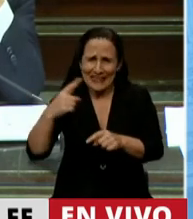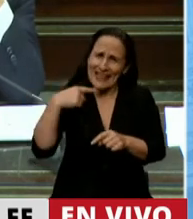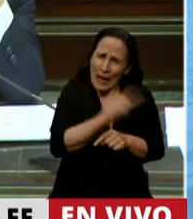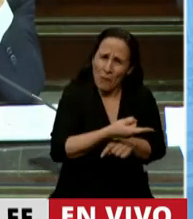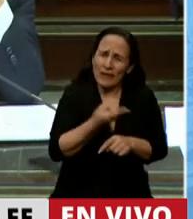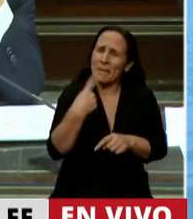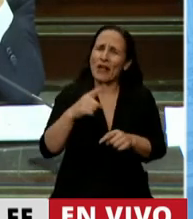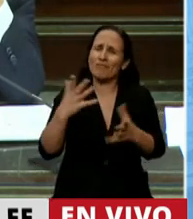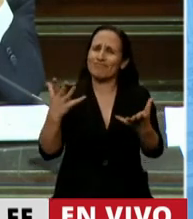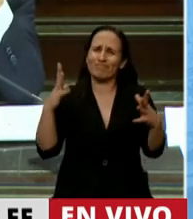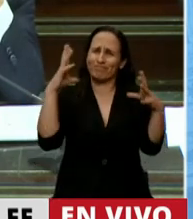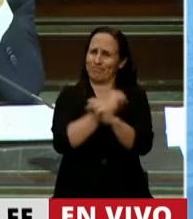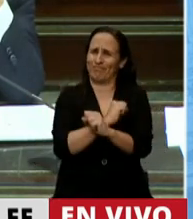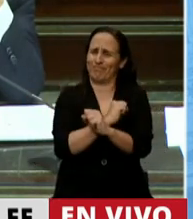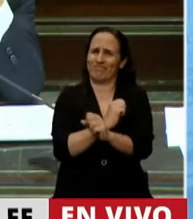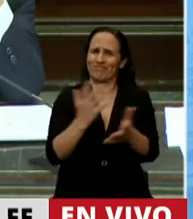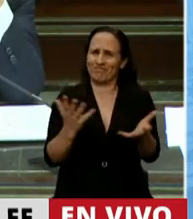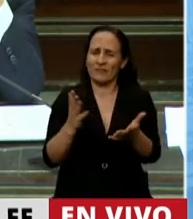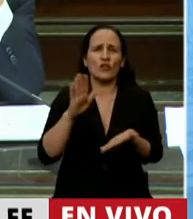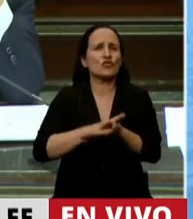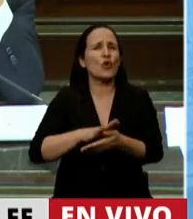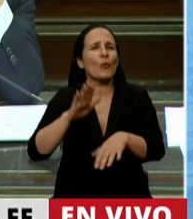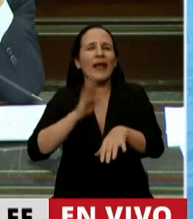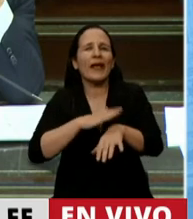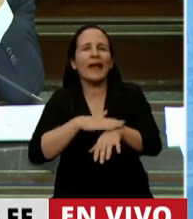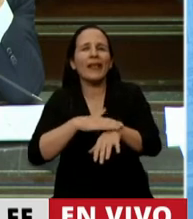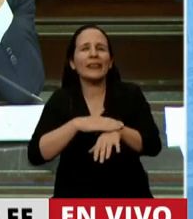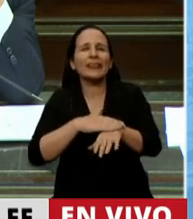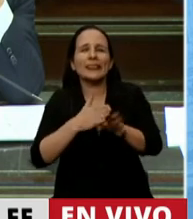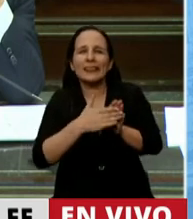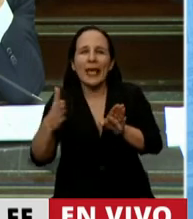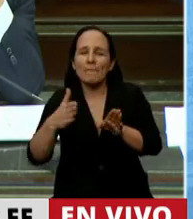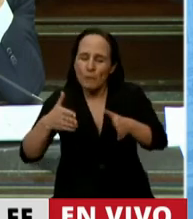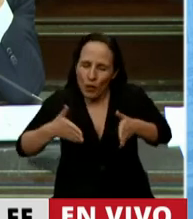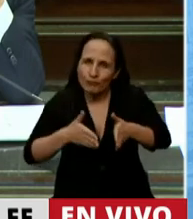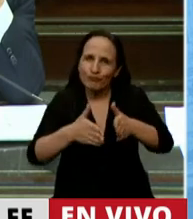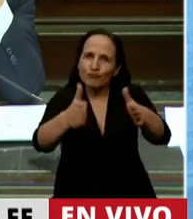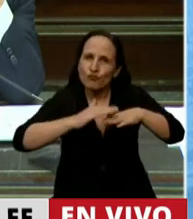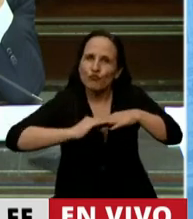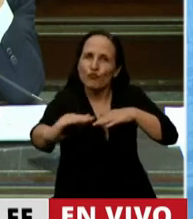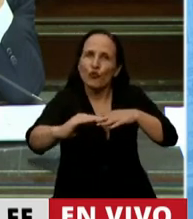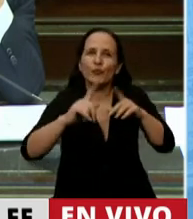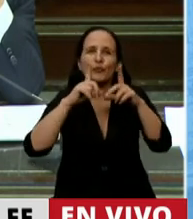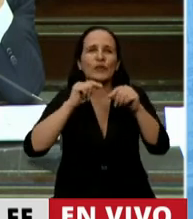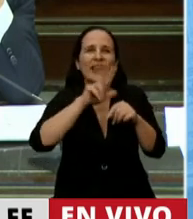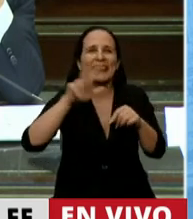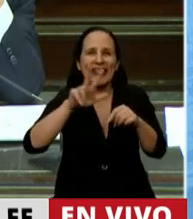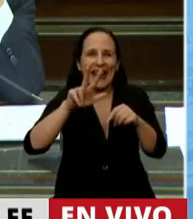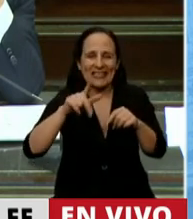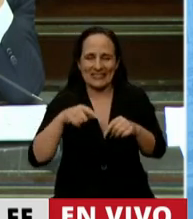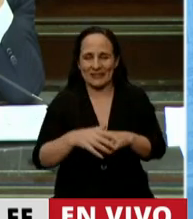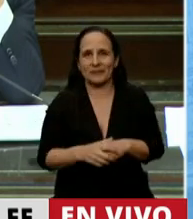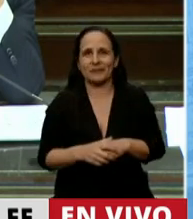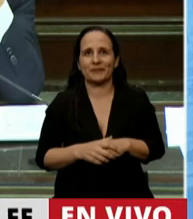en la respuesta, la cuestión de los tiempos en relación a la ruta 33. Un tramo importante de la